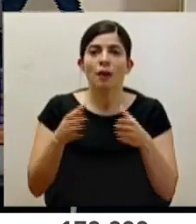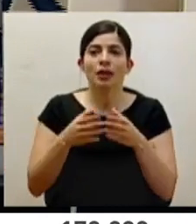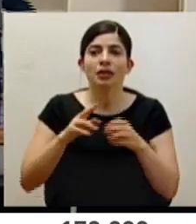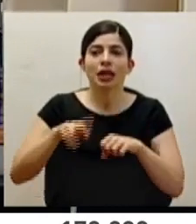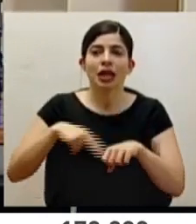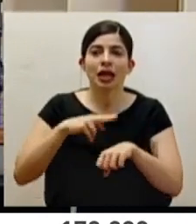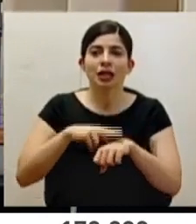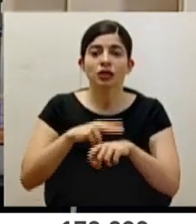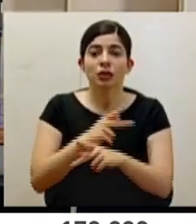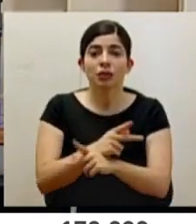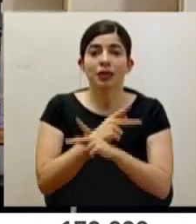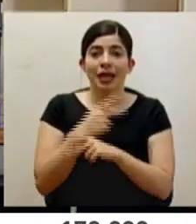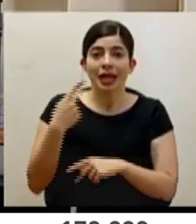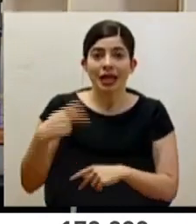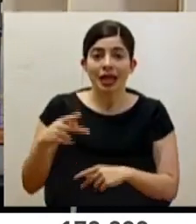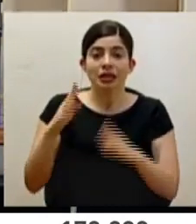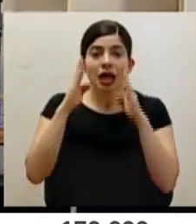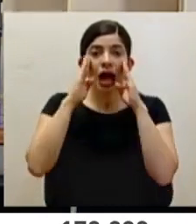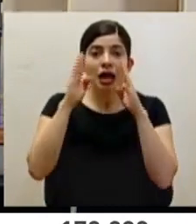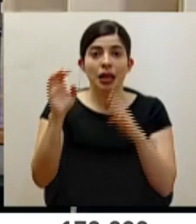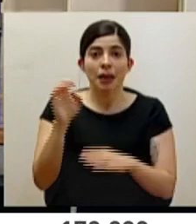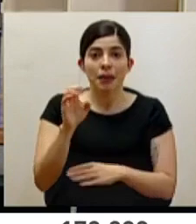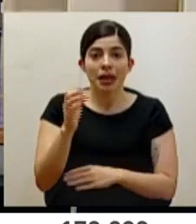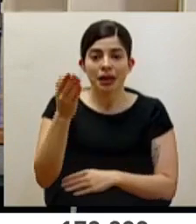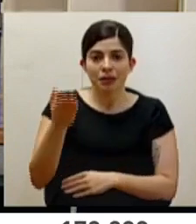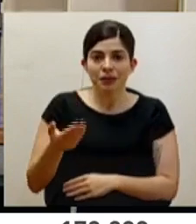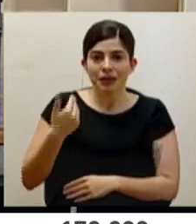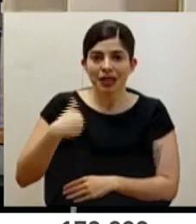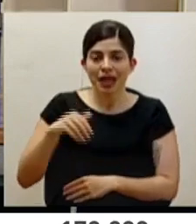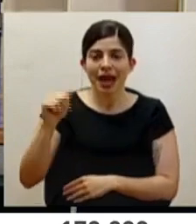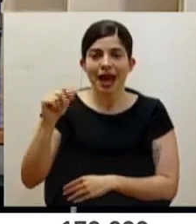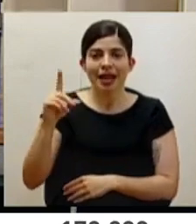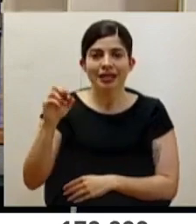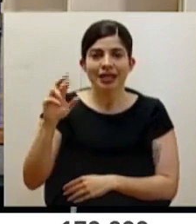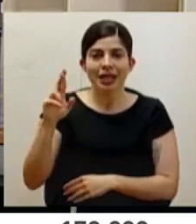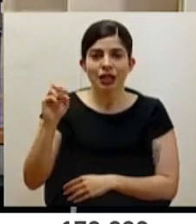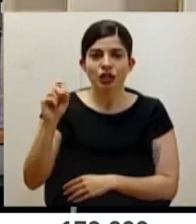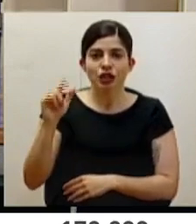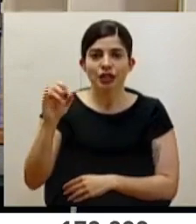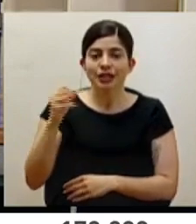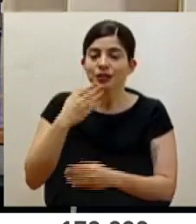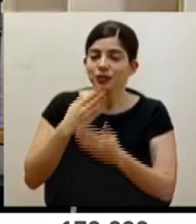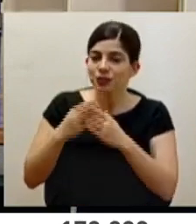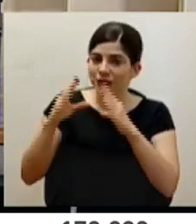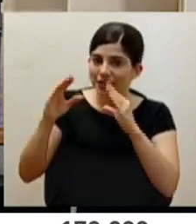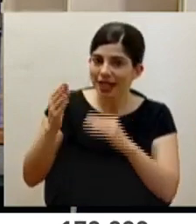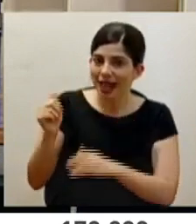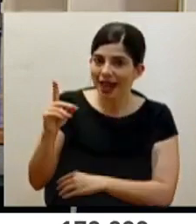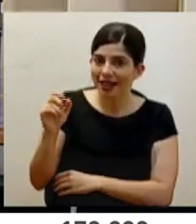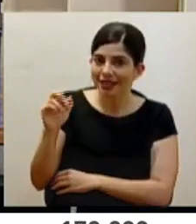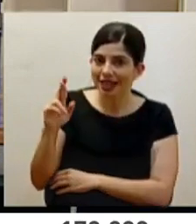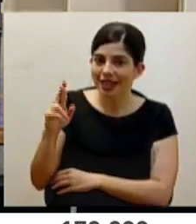Nacional de Prevención de Riesgos y Atención de Emergencias, el señor Alexander Solís. Muy buenas tardes, don Alexander.